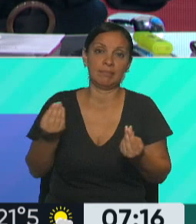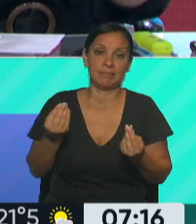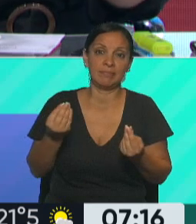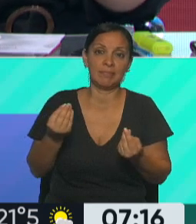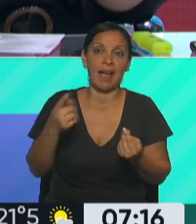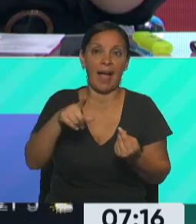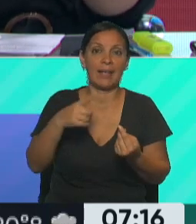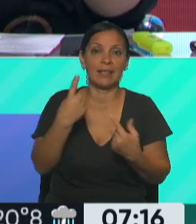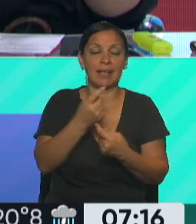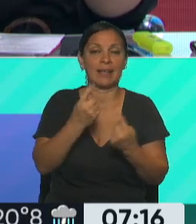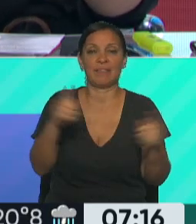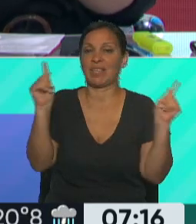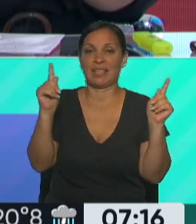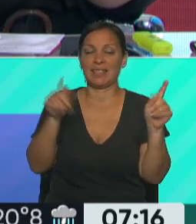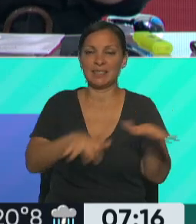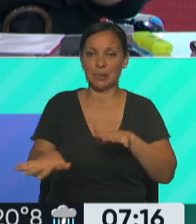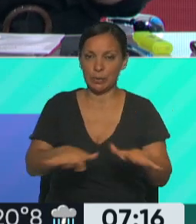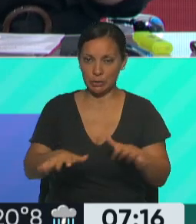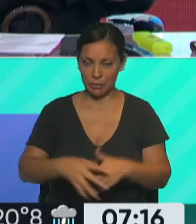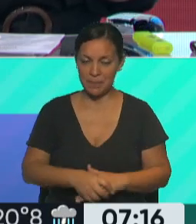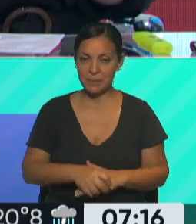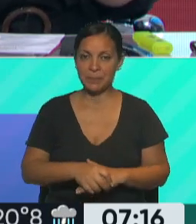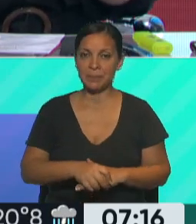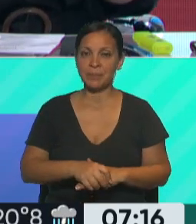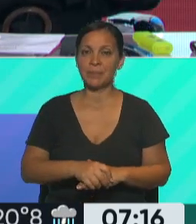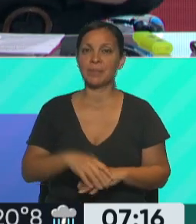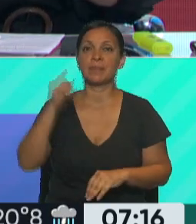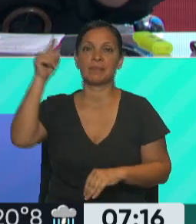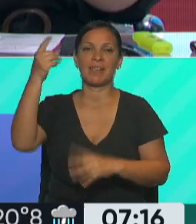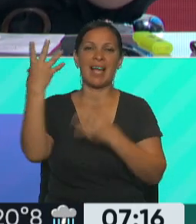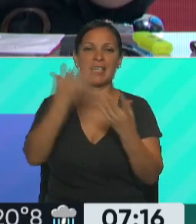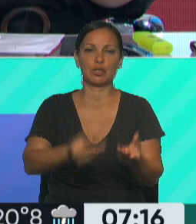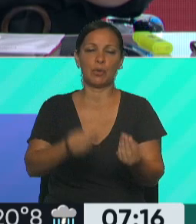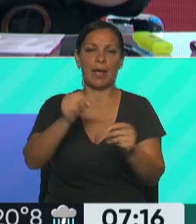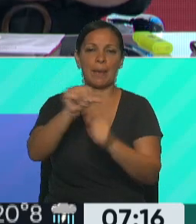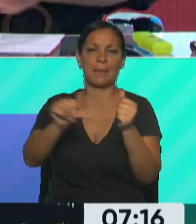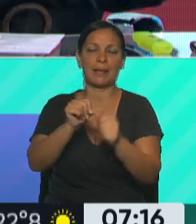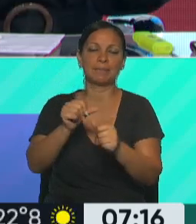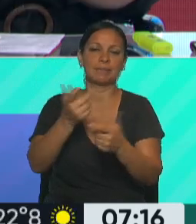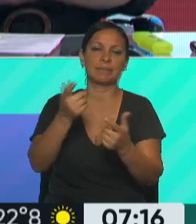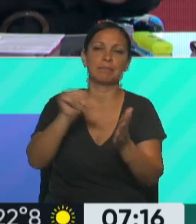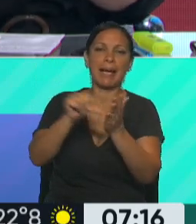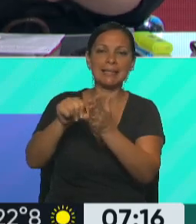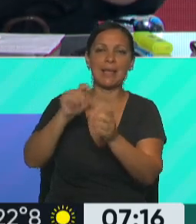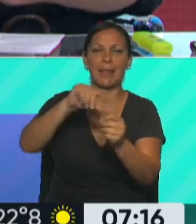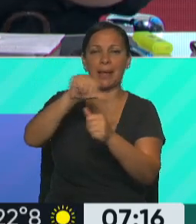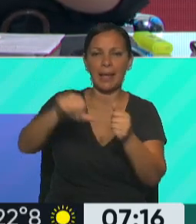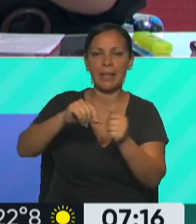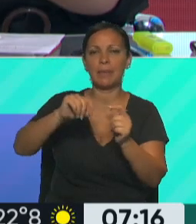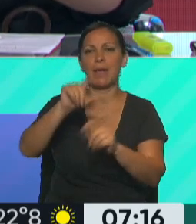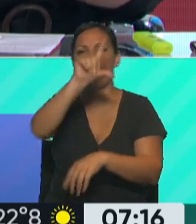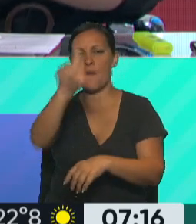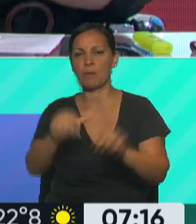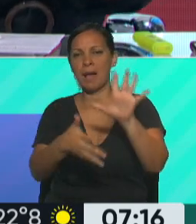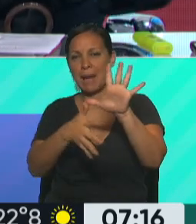si se ayudara al desarrollo justamente de los países como de Centroamérica, por ejemplo, también se evitaría y es una